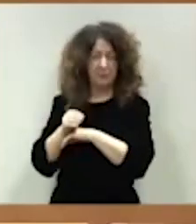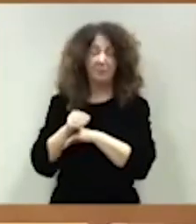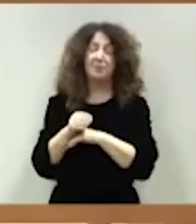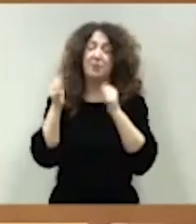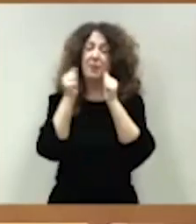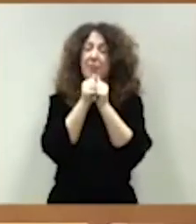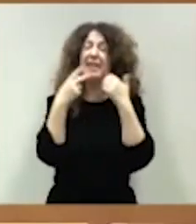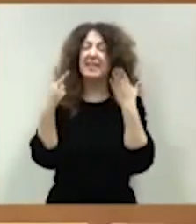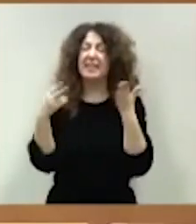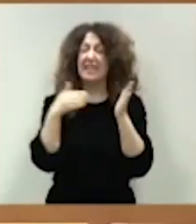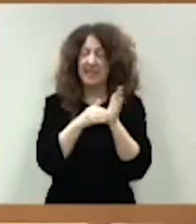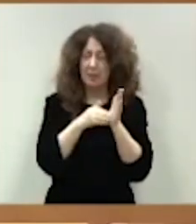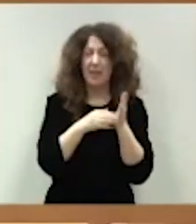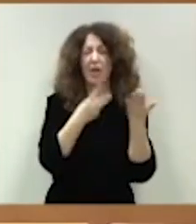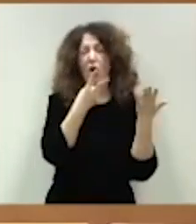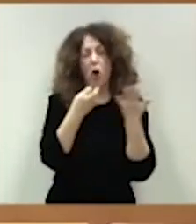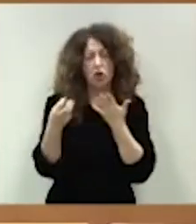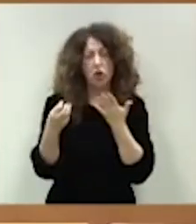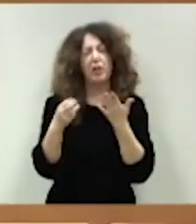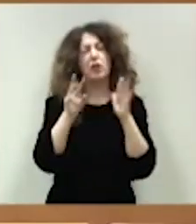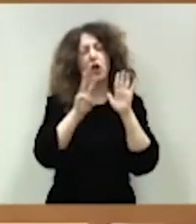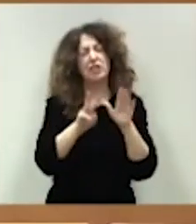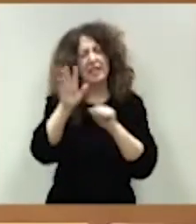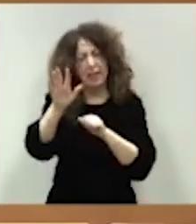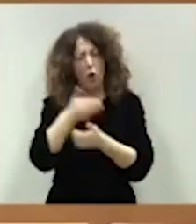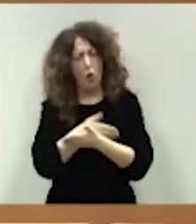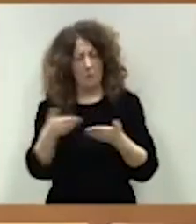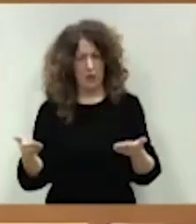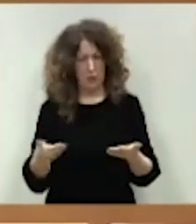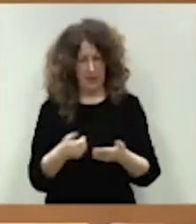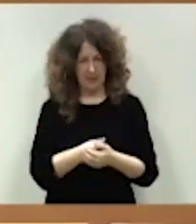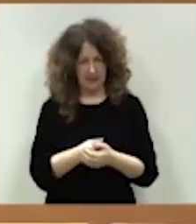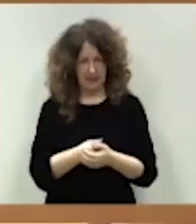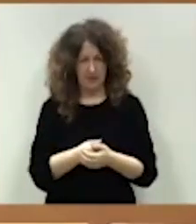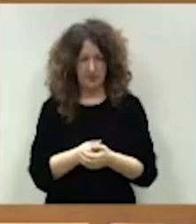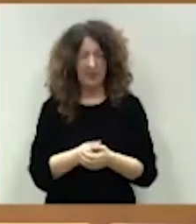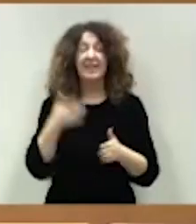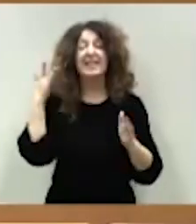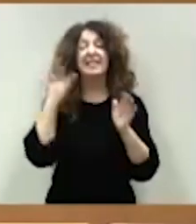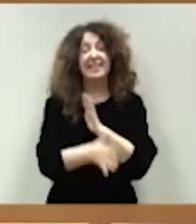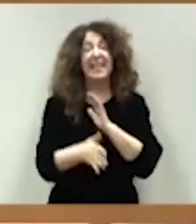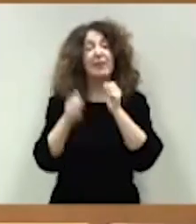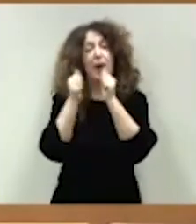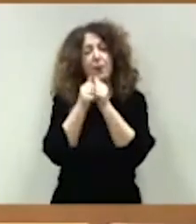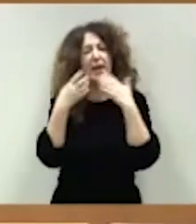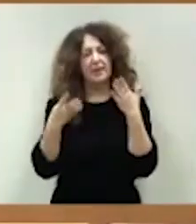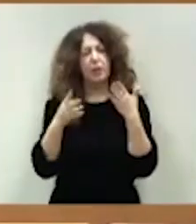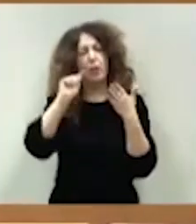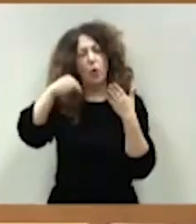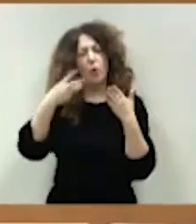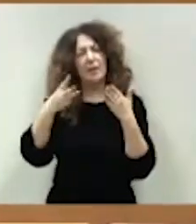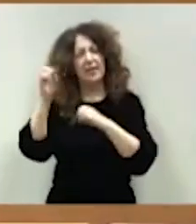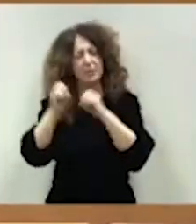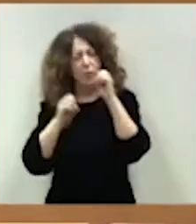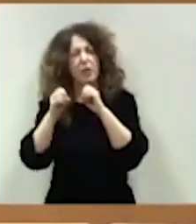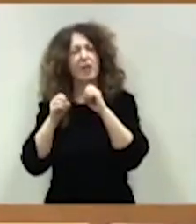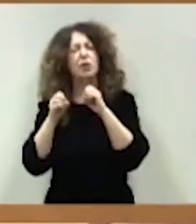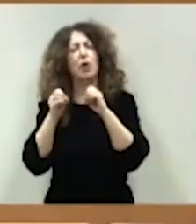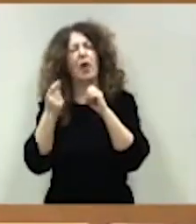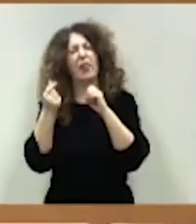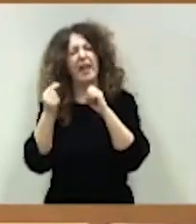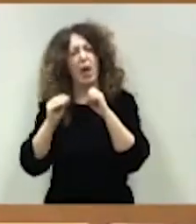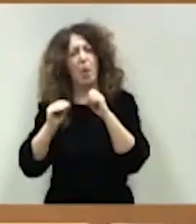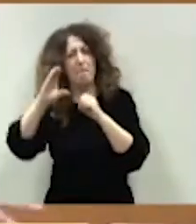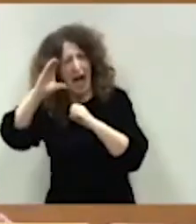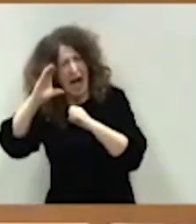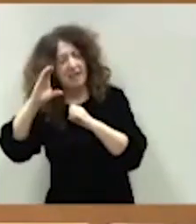.885 millones. Fíjense, un 29,3% más de